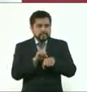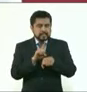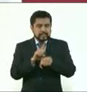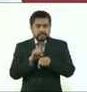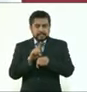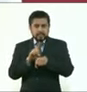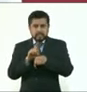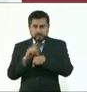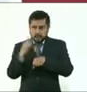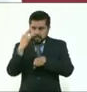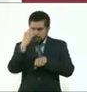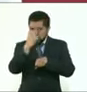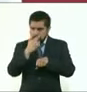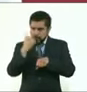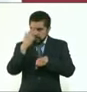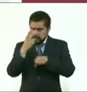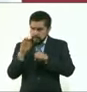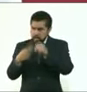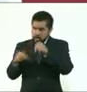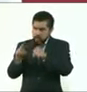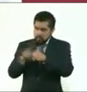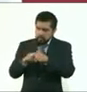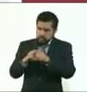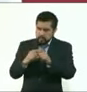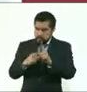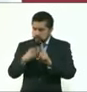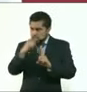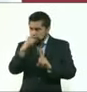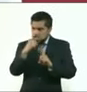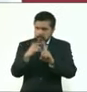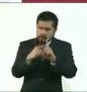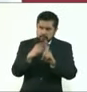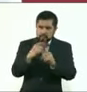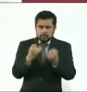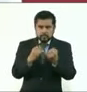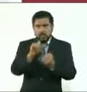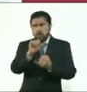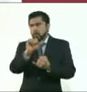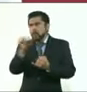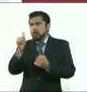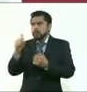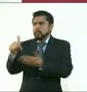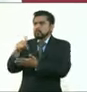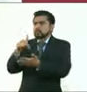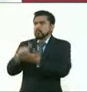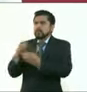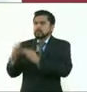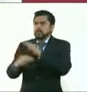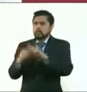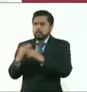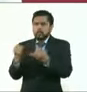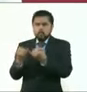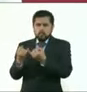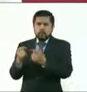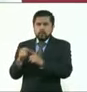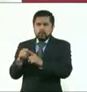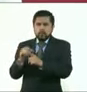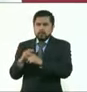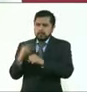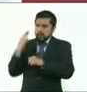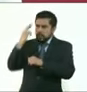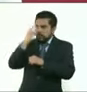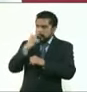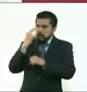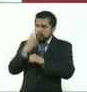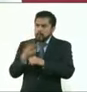hospitalizaciones, estamos viendo lo que ha ocurrido en otros lugares del mundo. Ahí donde ha aumentado de manera importante las hospitalizaciones